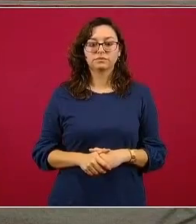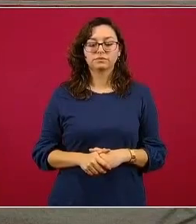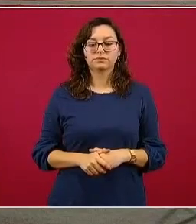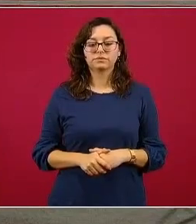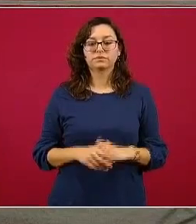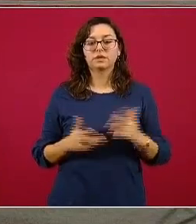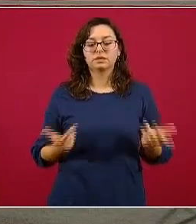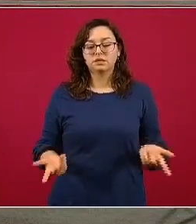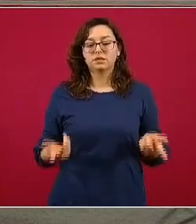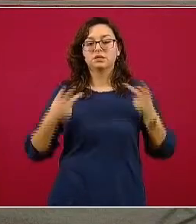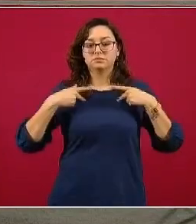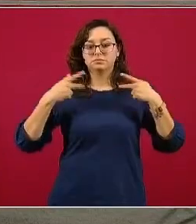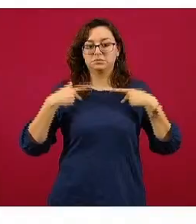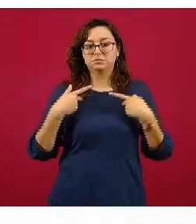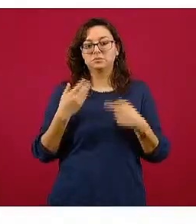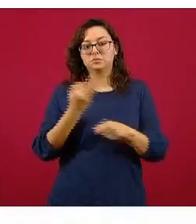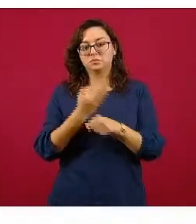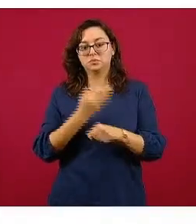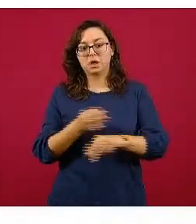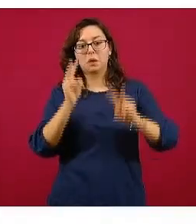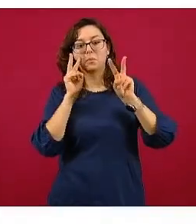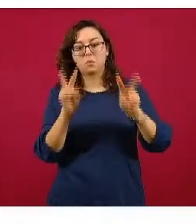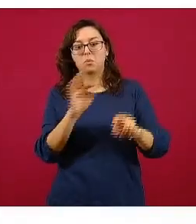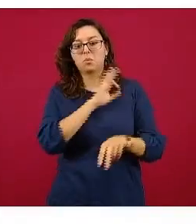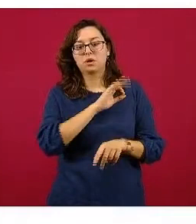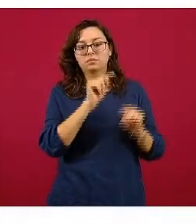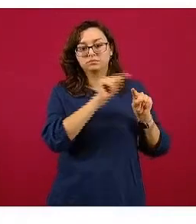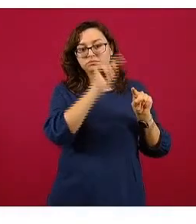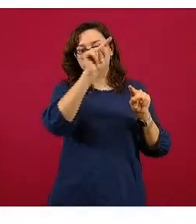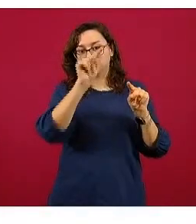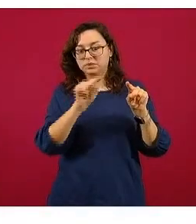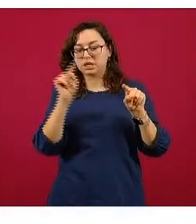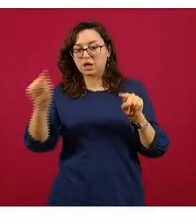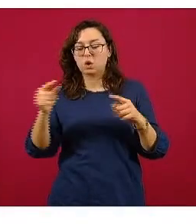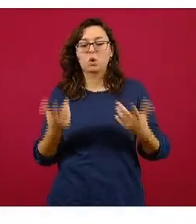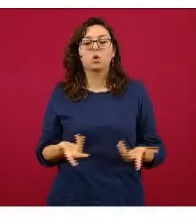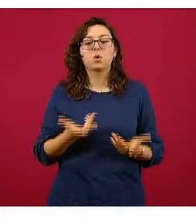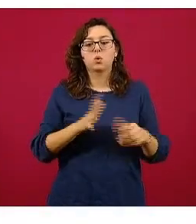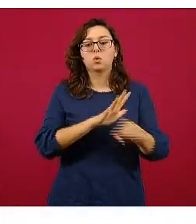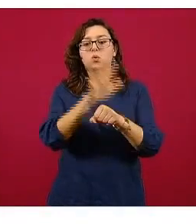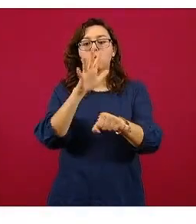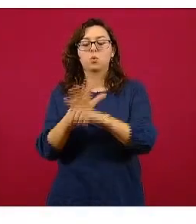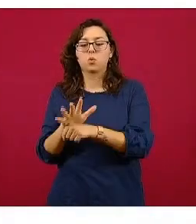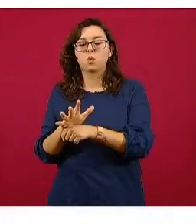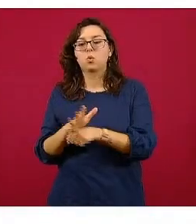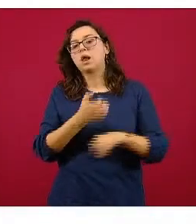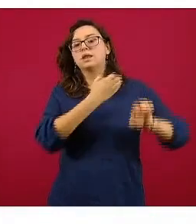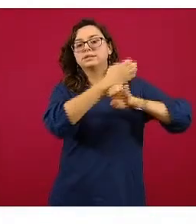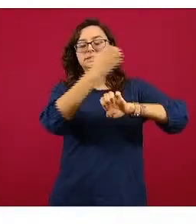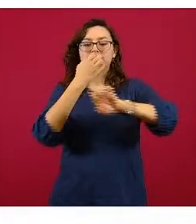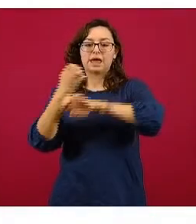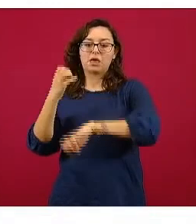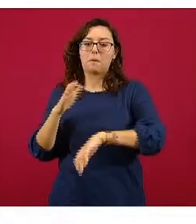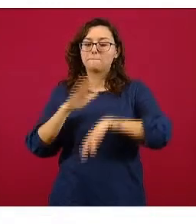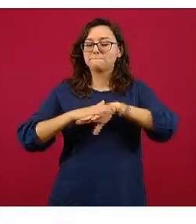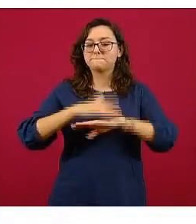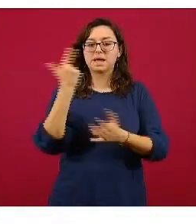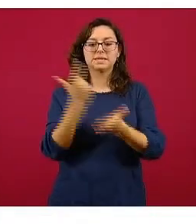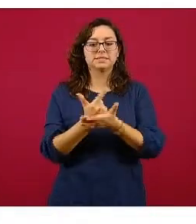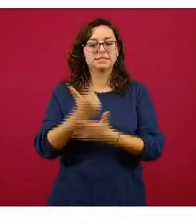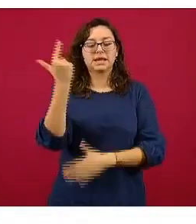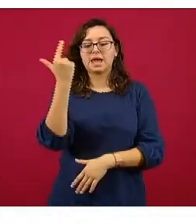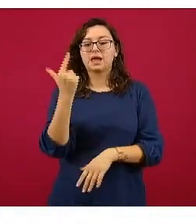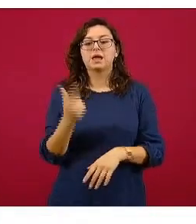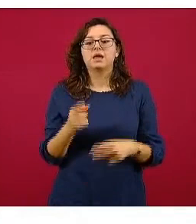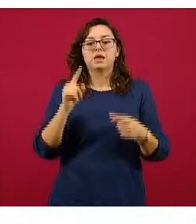población que está sintonizando esta conferencia, las entidades que actualmente se encuentran en los niveles de riesgo más elevados, que sería el